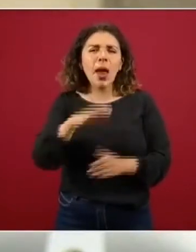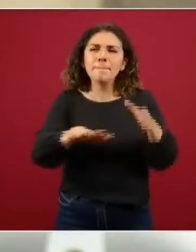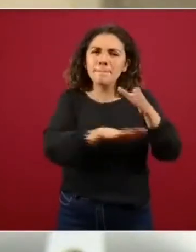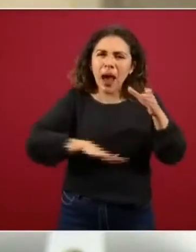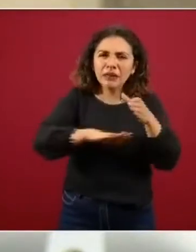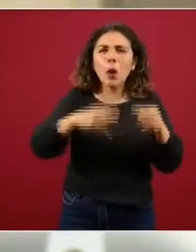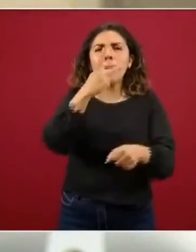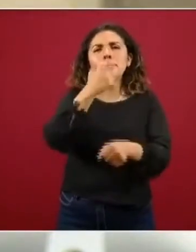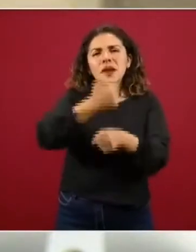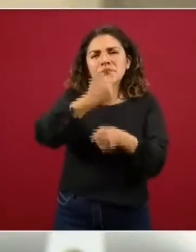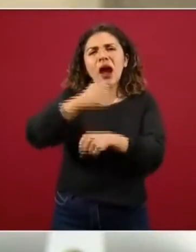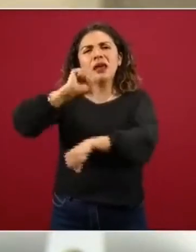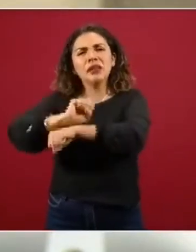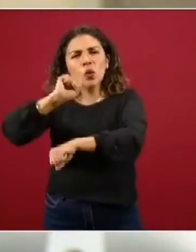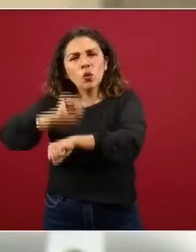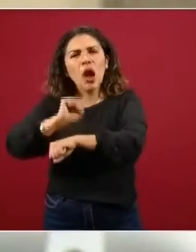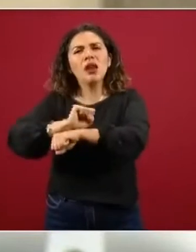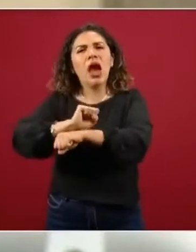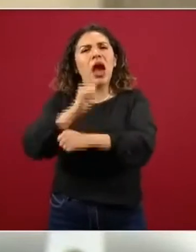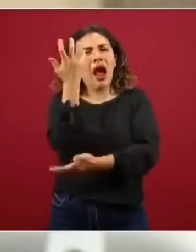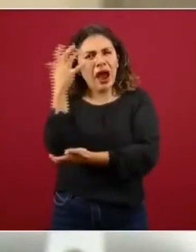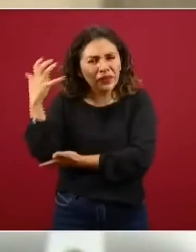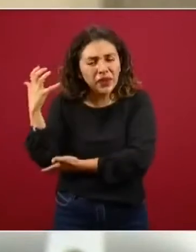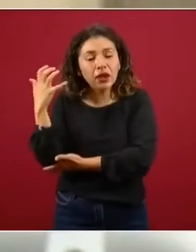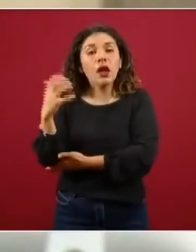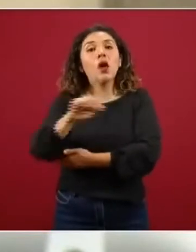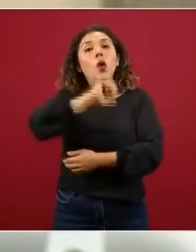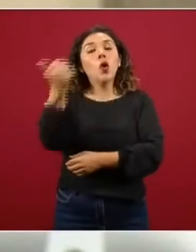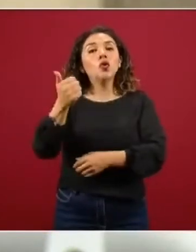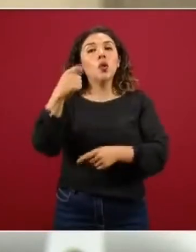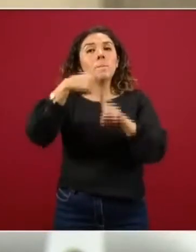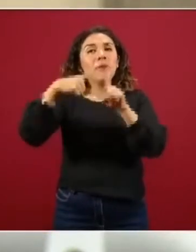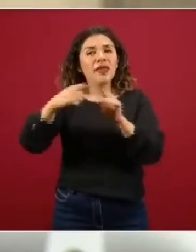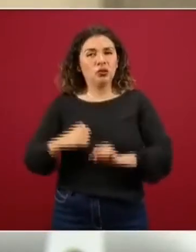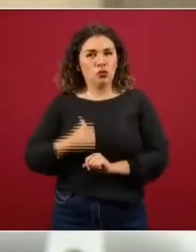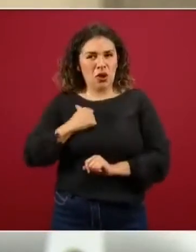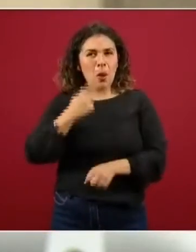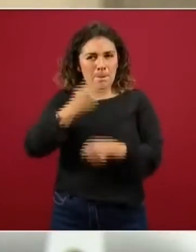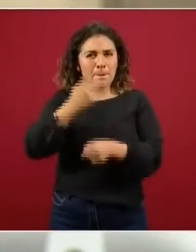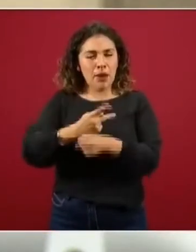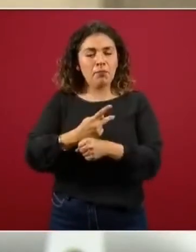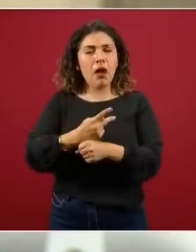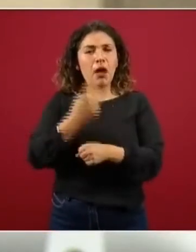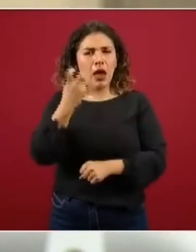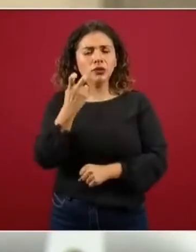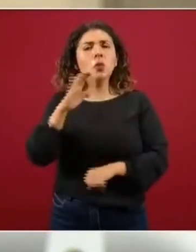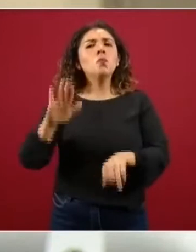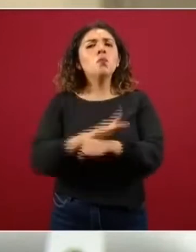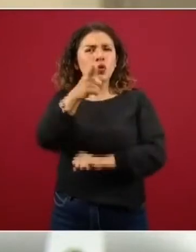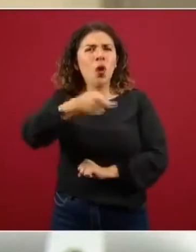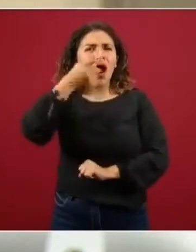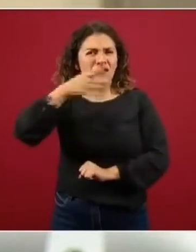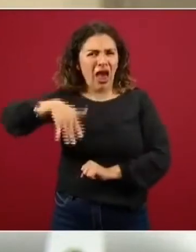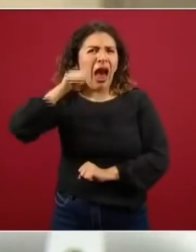básico primaria secundaria kinder y en el nivel media superior porque como usted lo